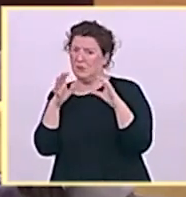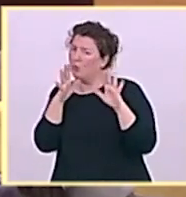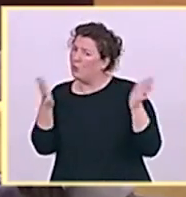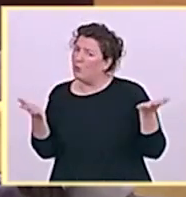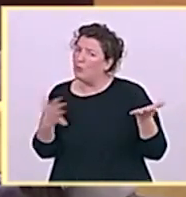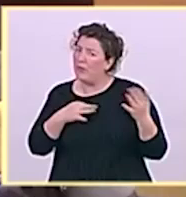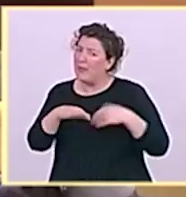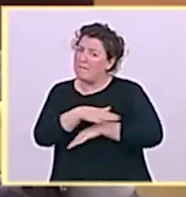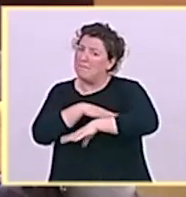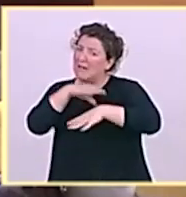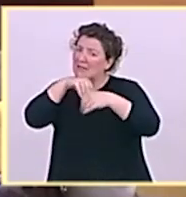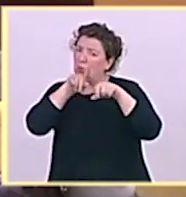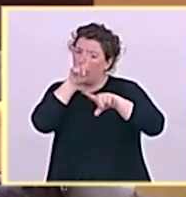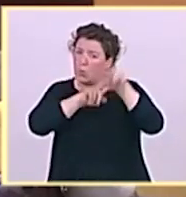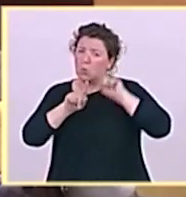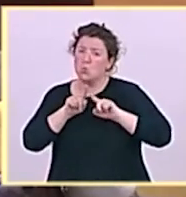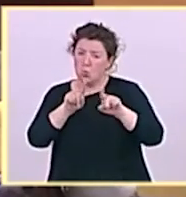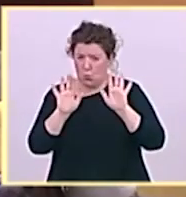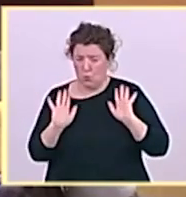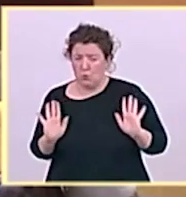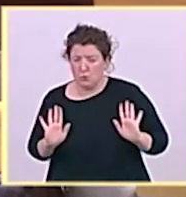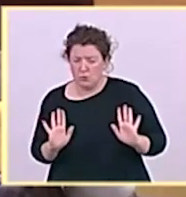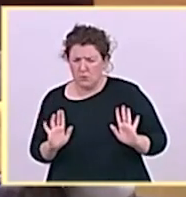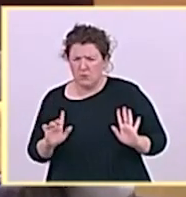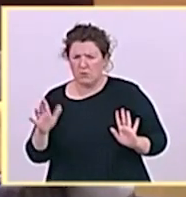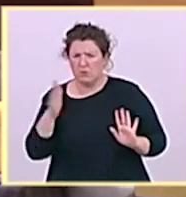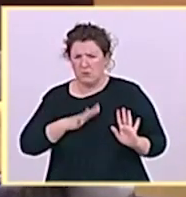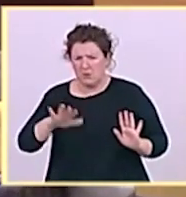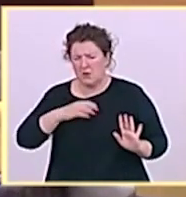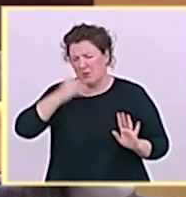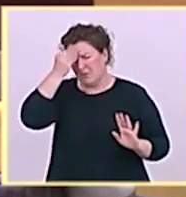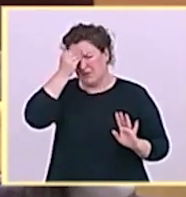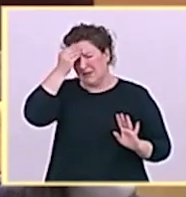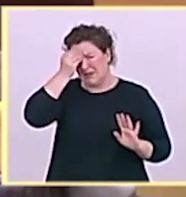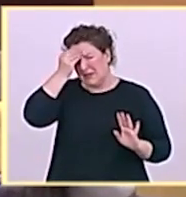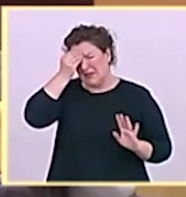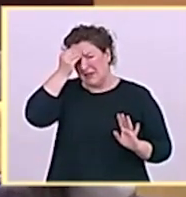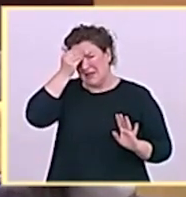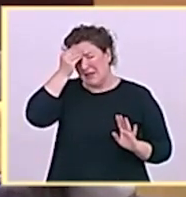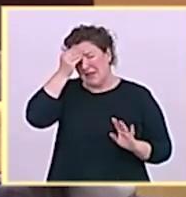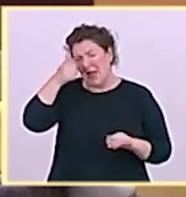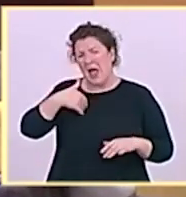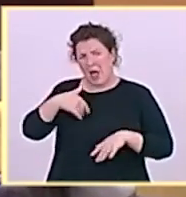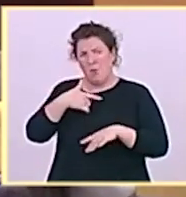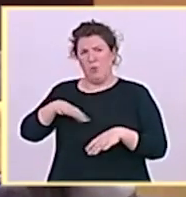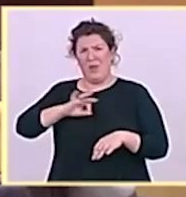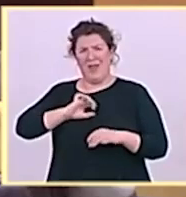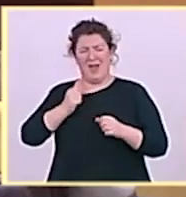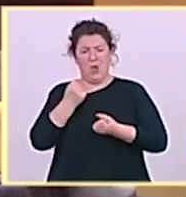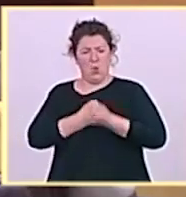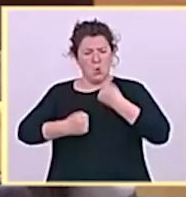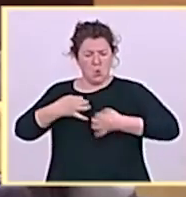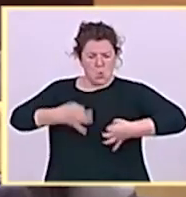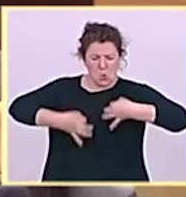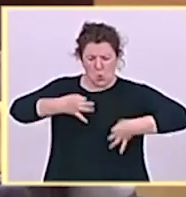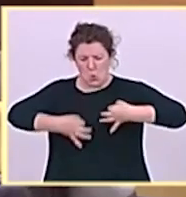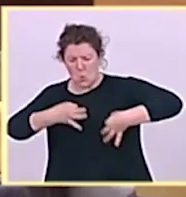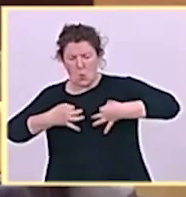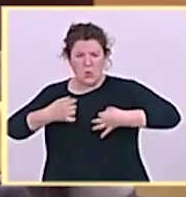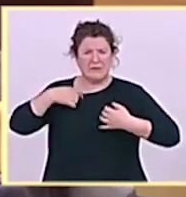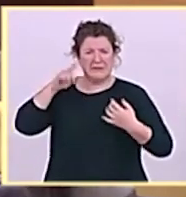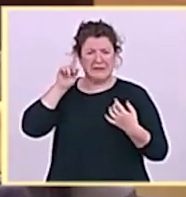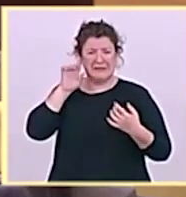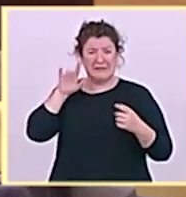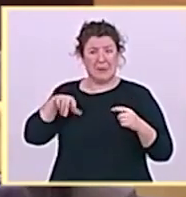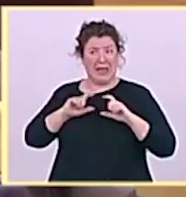problemas económicos que las administraciones pueden estar pasando y por consiguiente el tejido empresarial de la isla de La Palma? ¿Usted ve